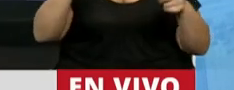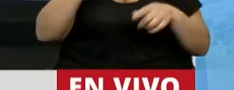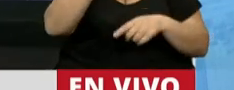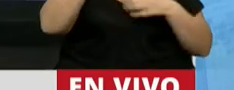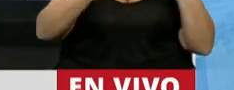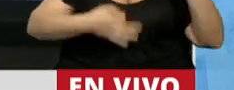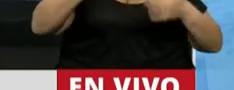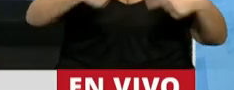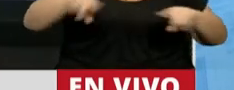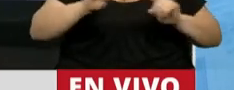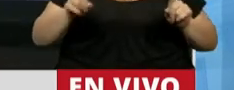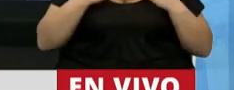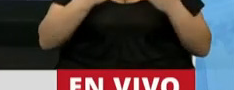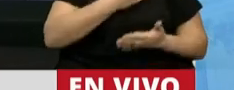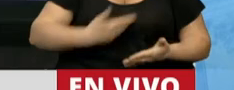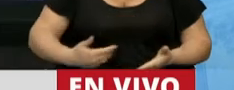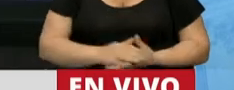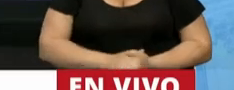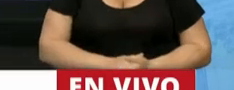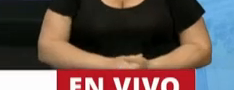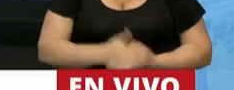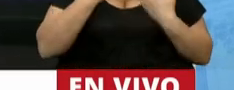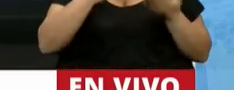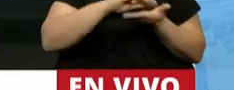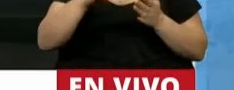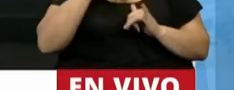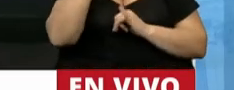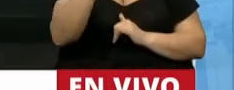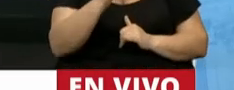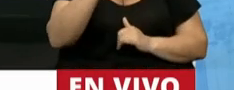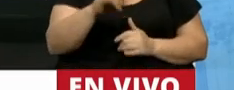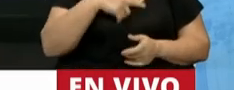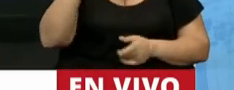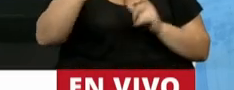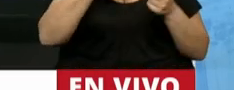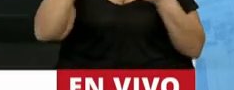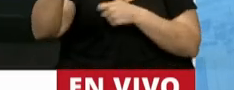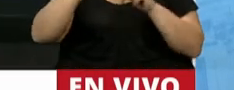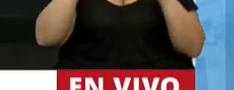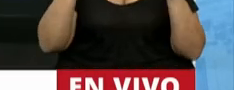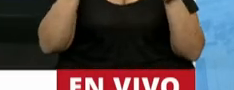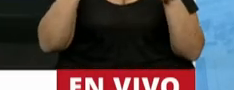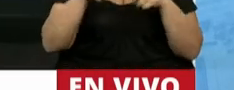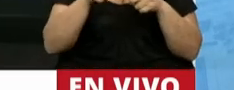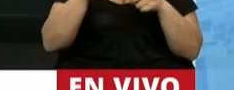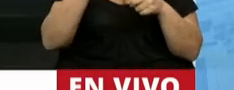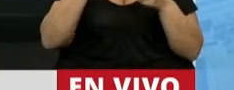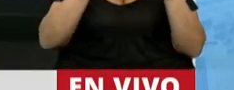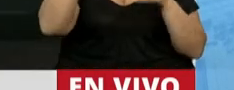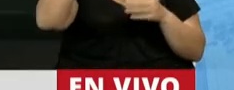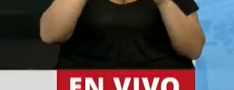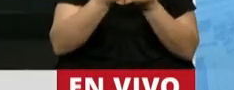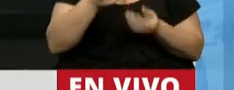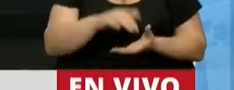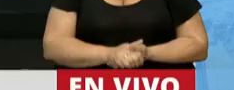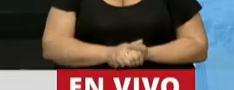instituciones. Muchas gracias, señora Presidenta. Gracias, diputado. Le quiero informar igualmente, pasa a la Comisión de Asuntos Constitucionales, pero que si quiere venir hay